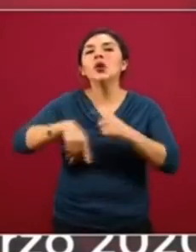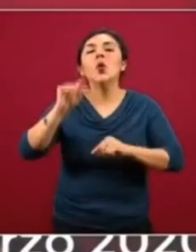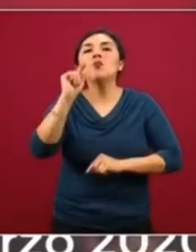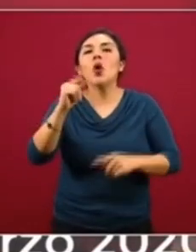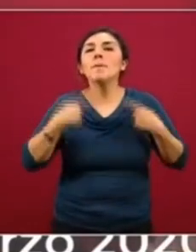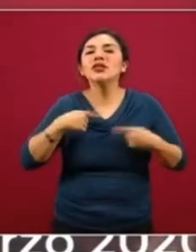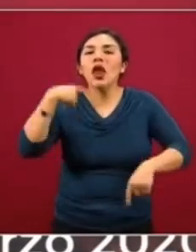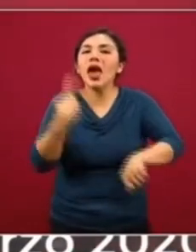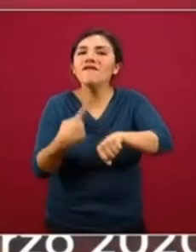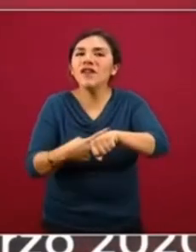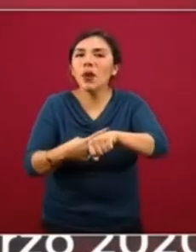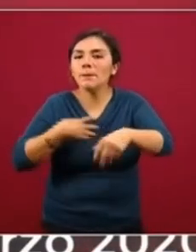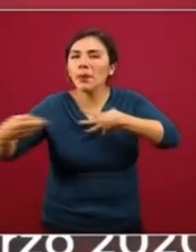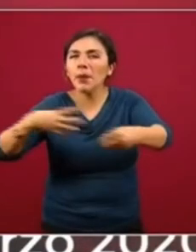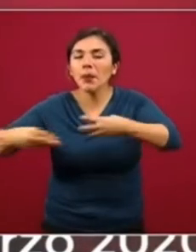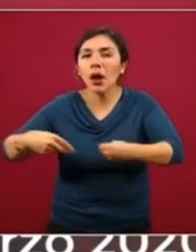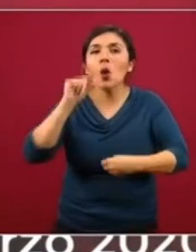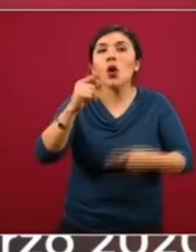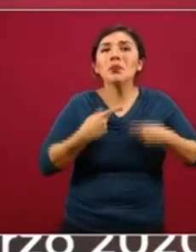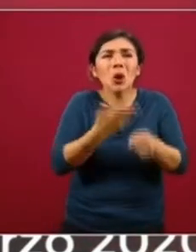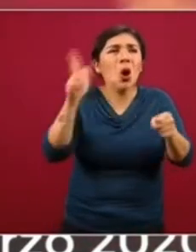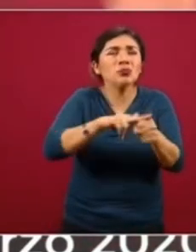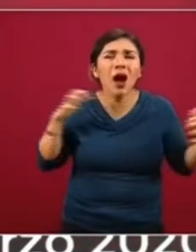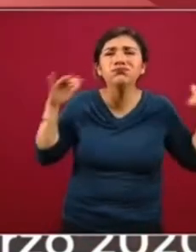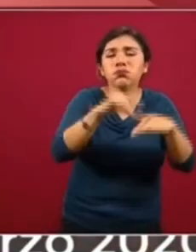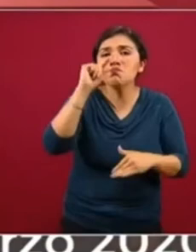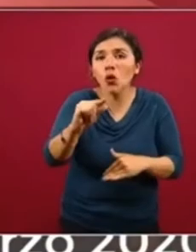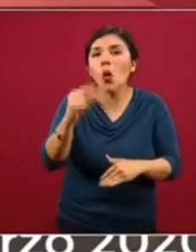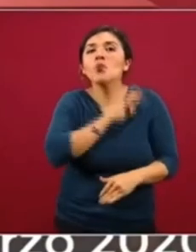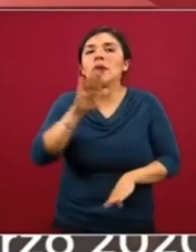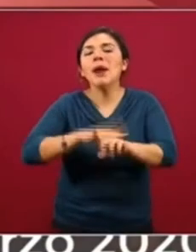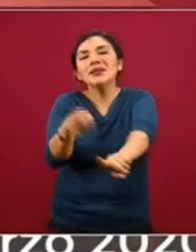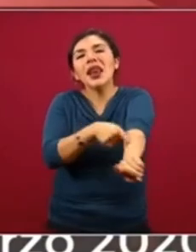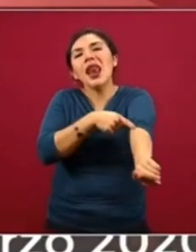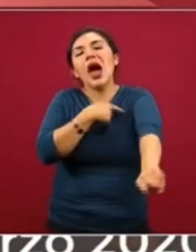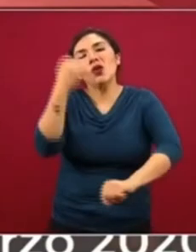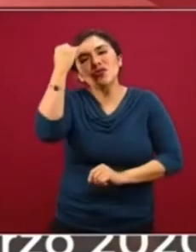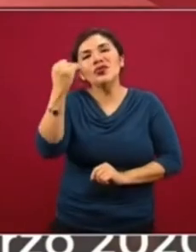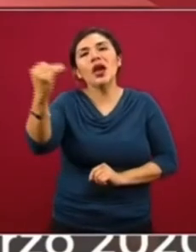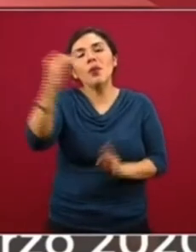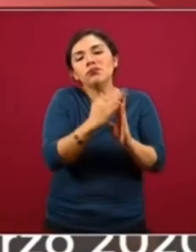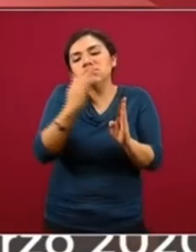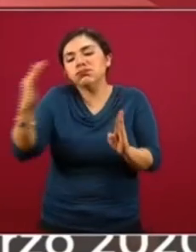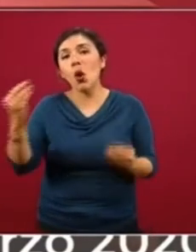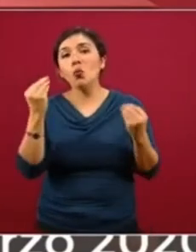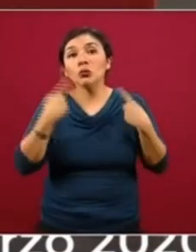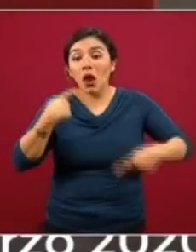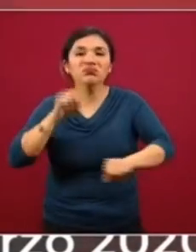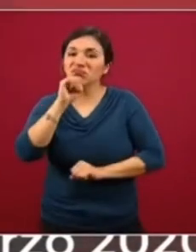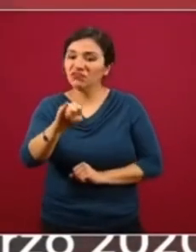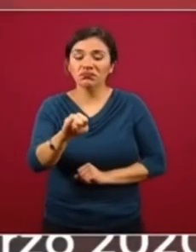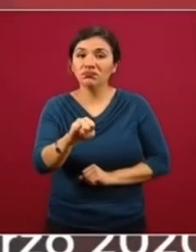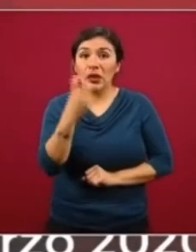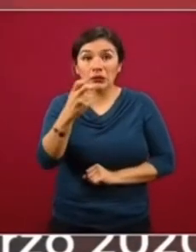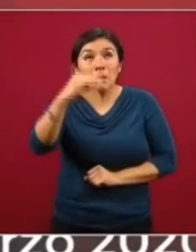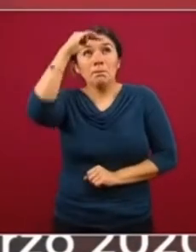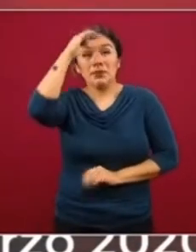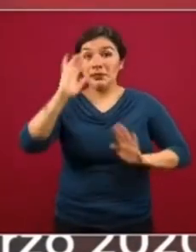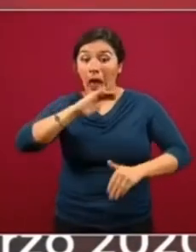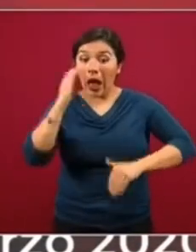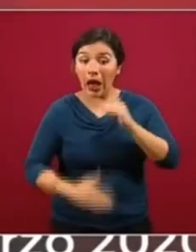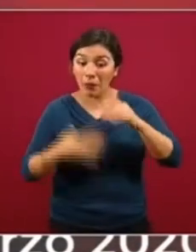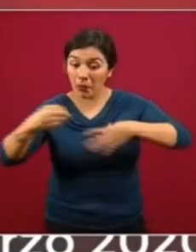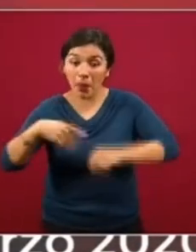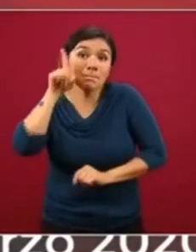pocos casos en general, pocos casos al mismo tiempo y vamos a poder prolongar el momento en donde no tengamos demasiados casos. La expectativa no es